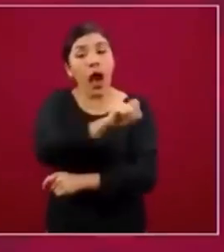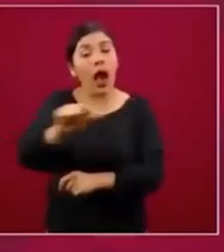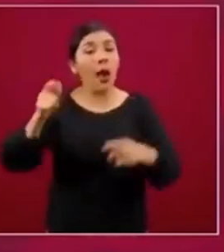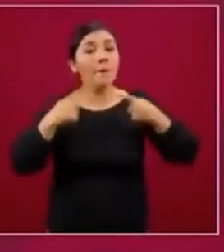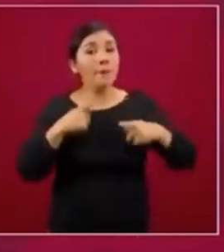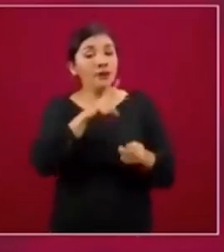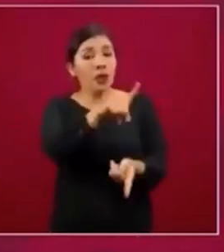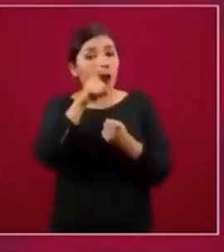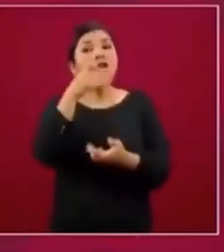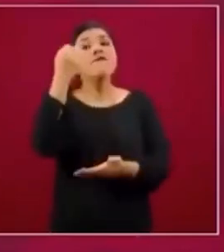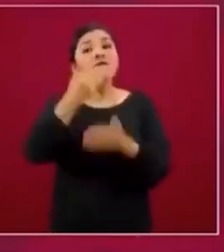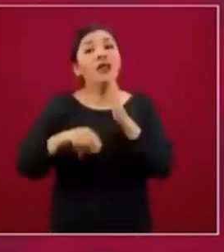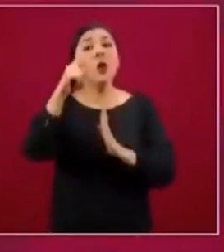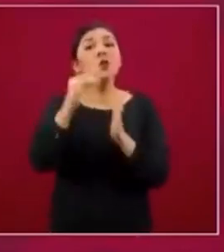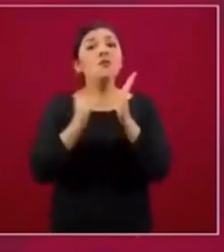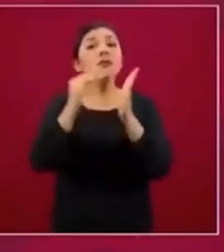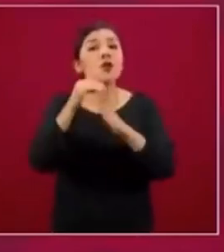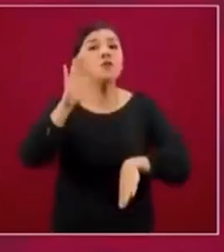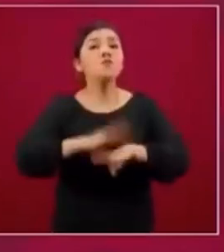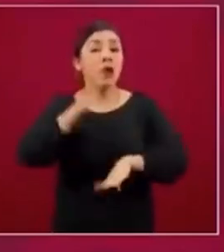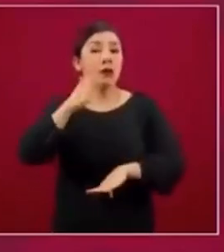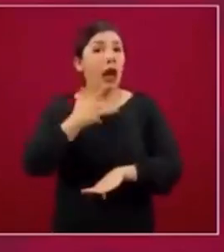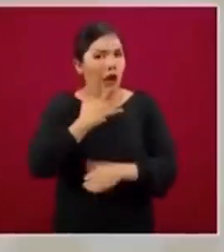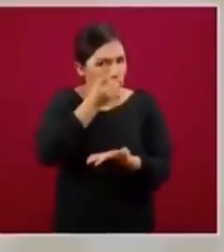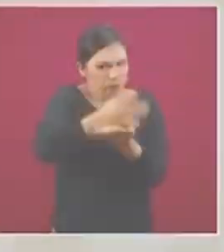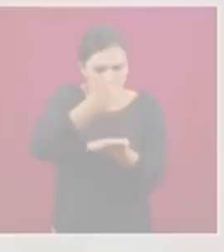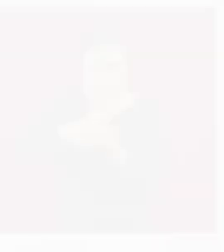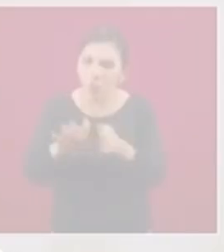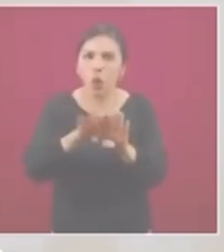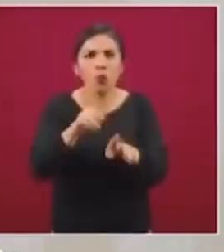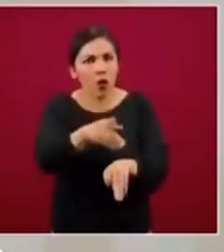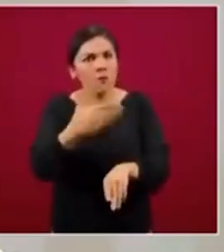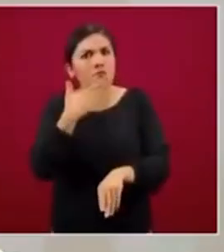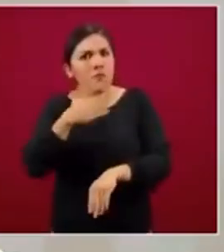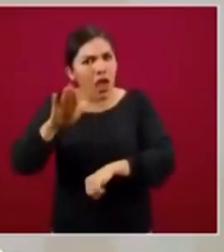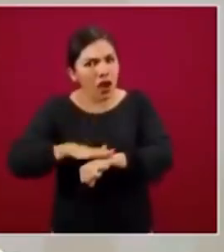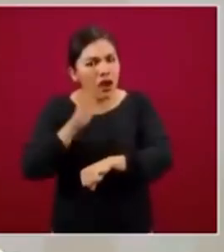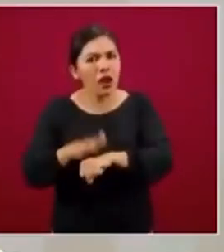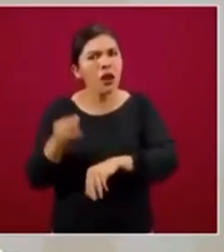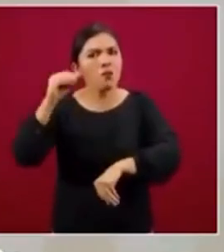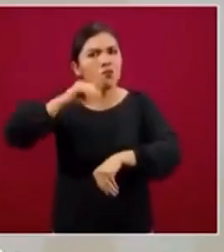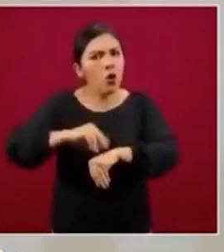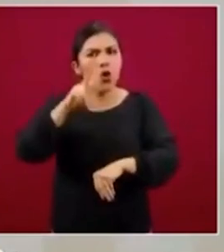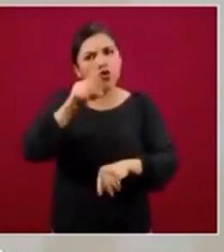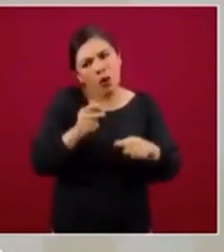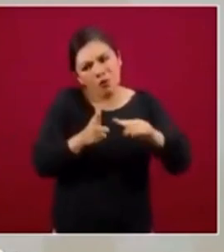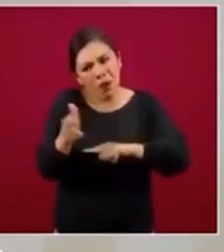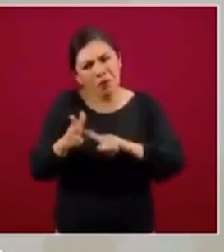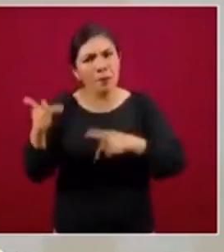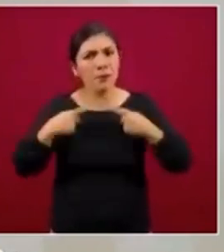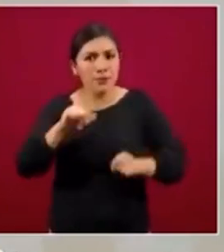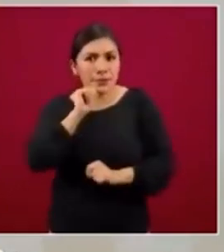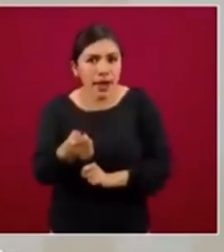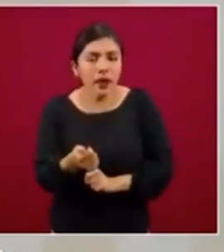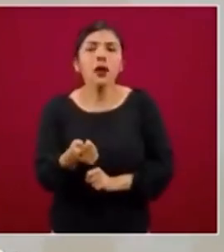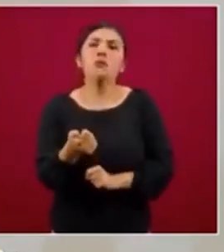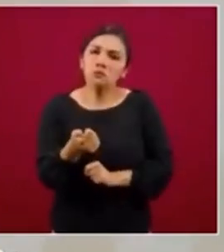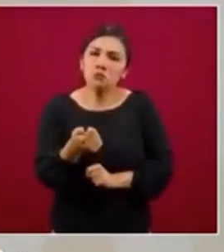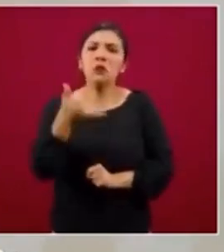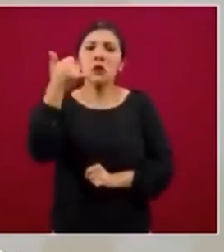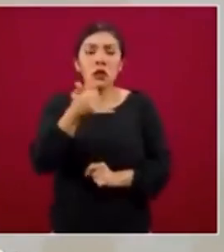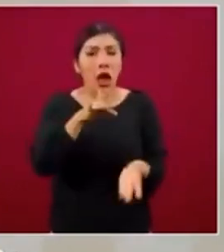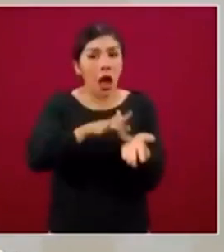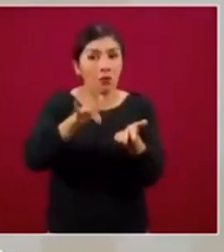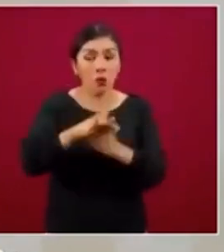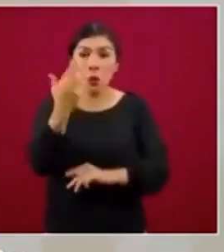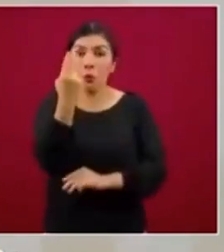nos falta un millón más que ya tenemos identificado. Y teniendo en cuenta que un apoyo